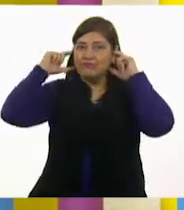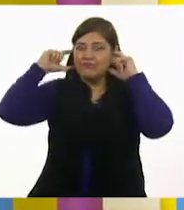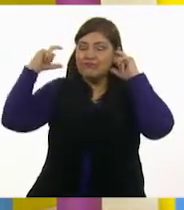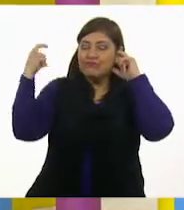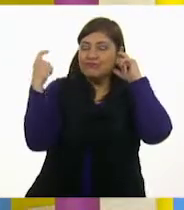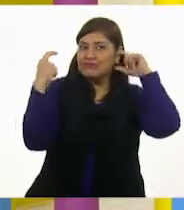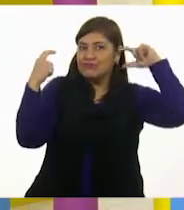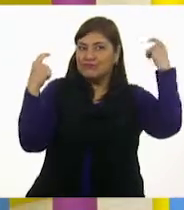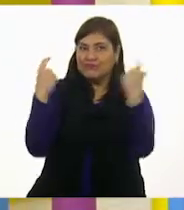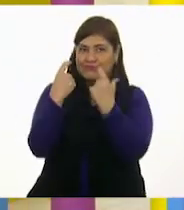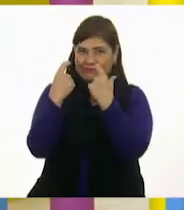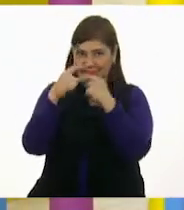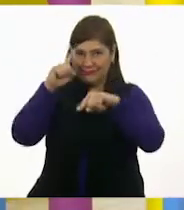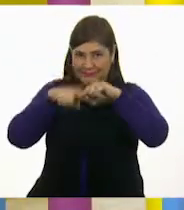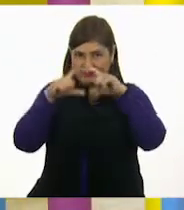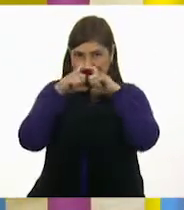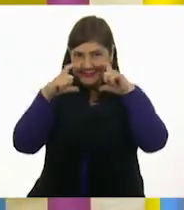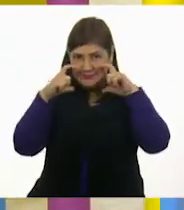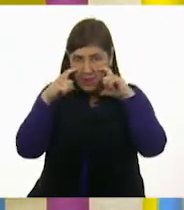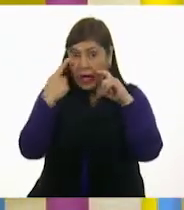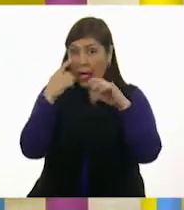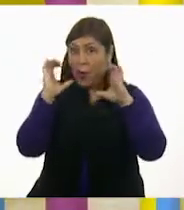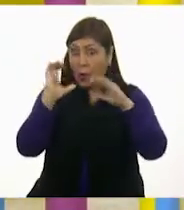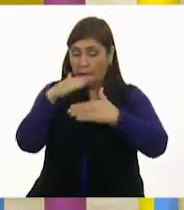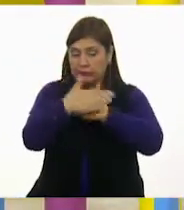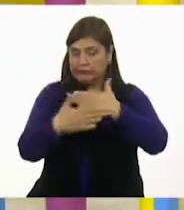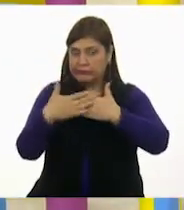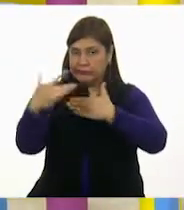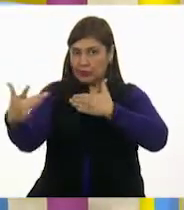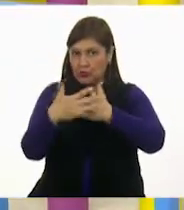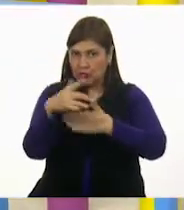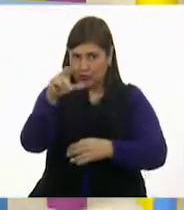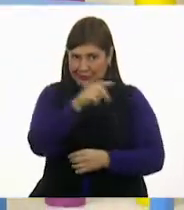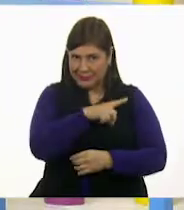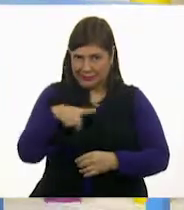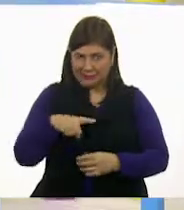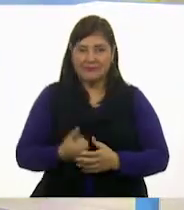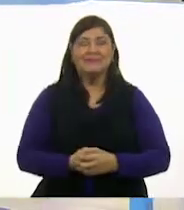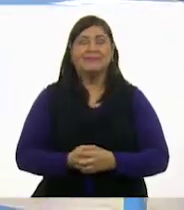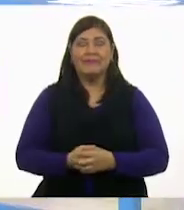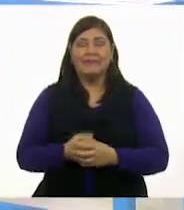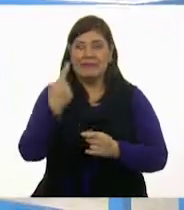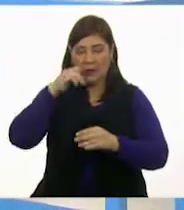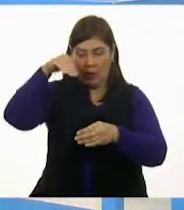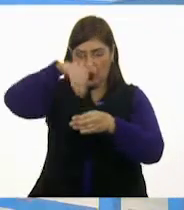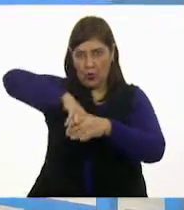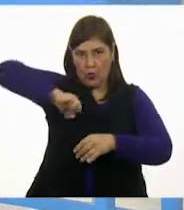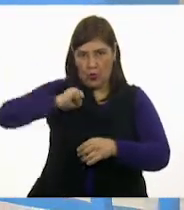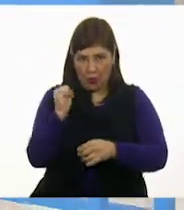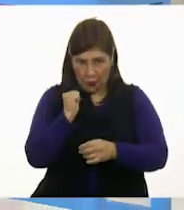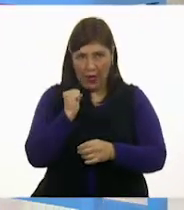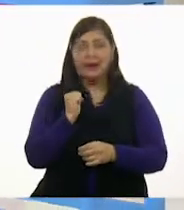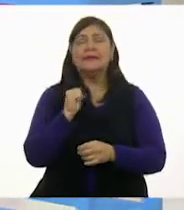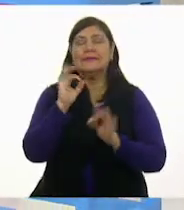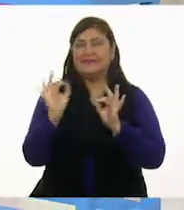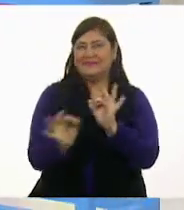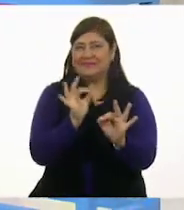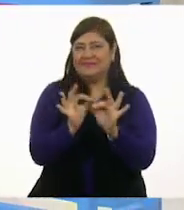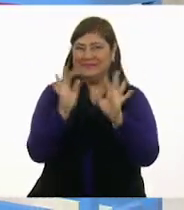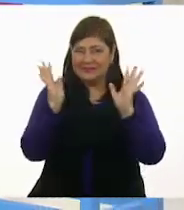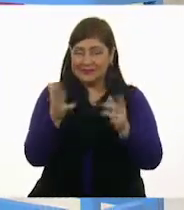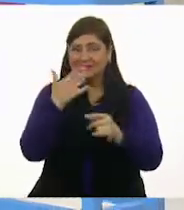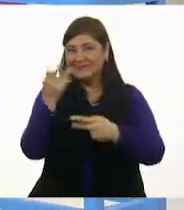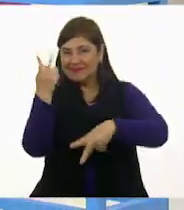tomándolo de las agarraderas y con cuidado de no tocar la parte exterior. Ahora lo guardo en esta bolsita y listo.